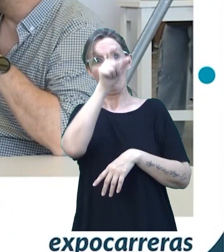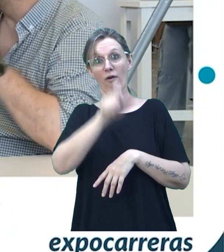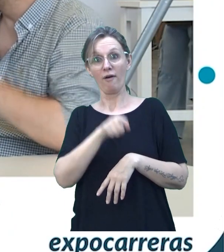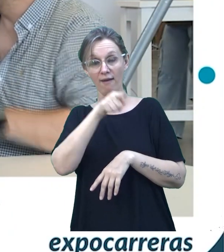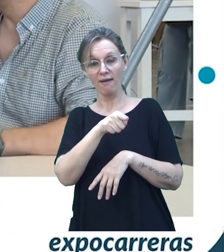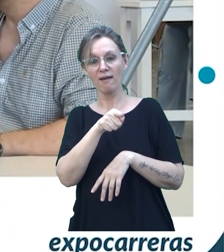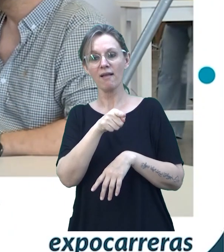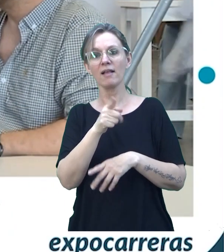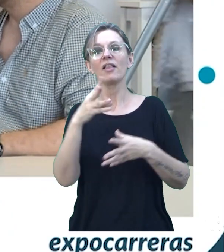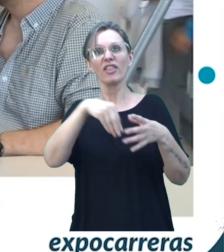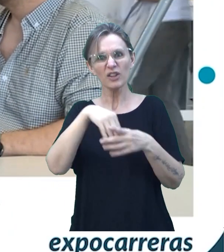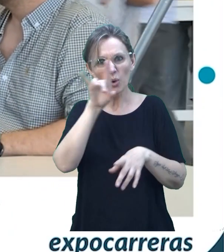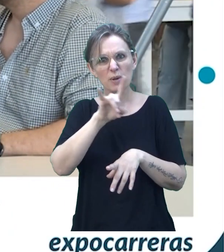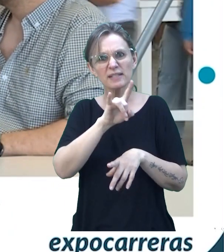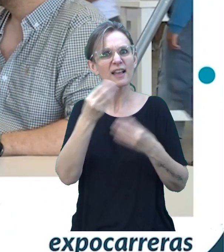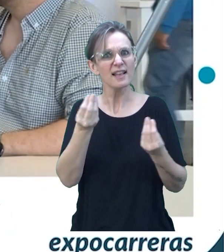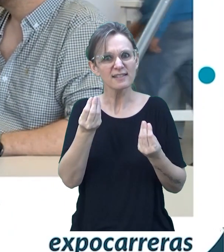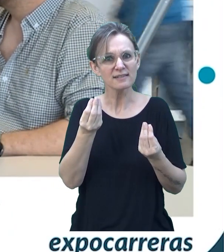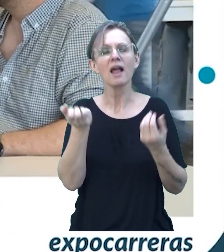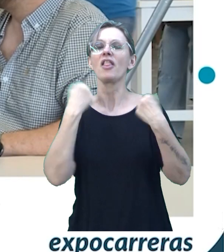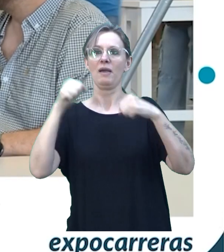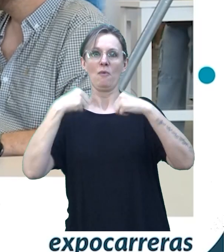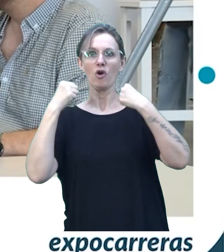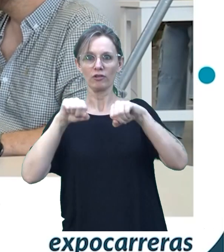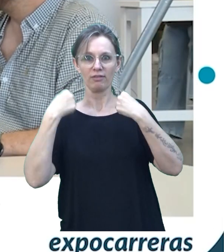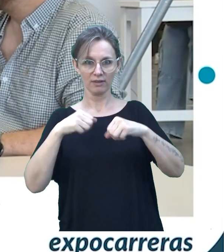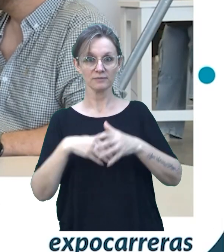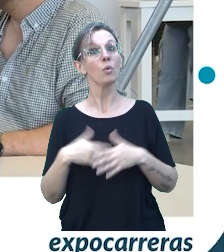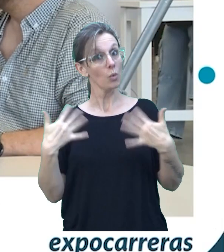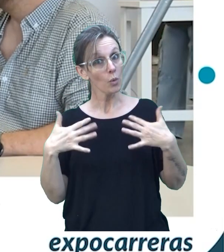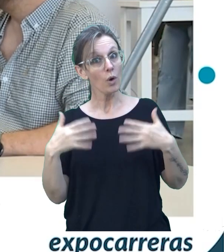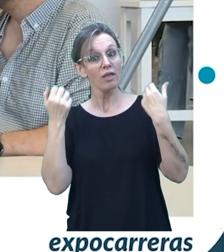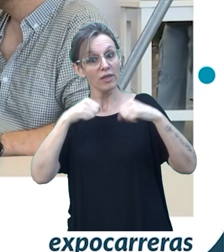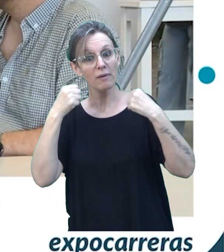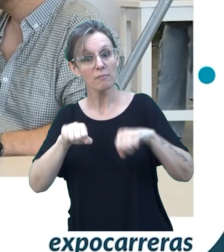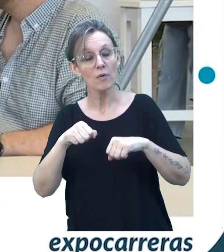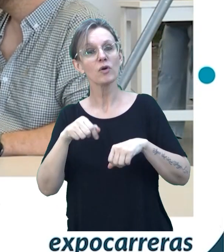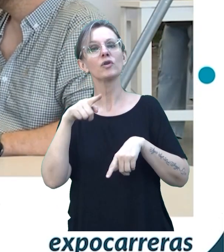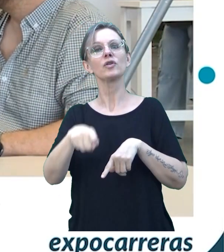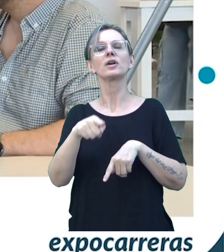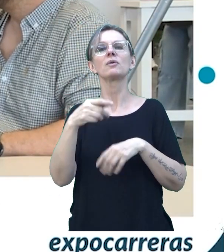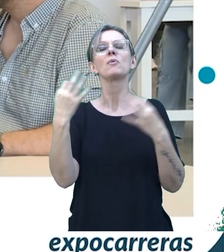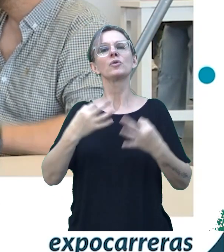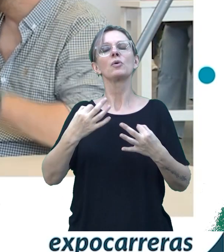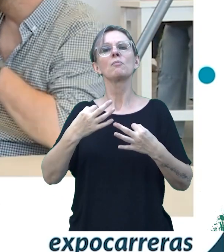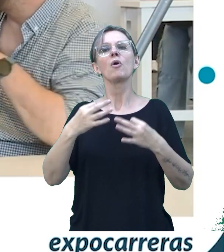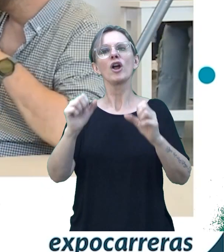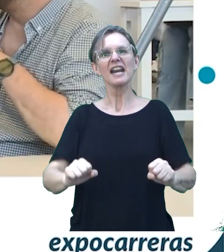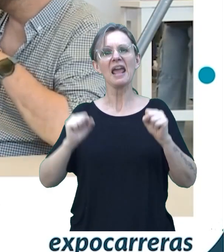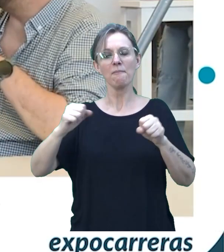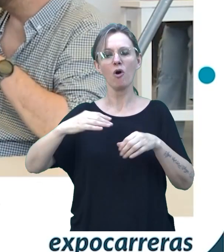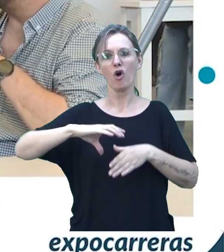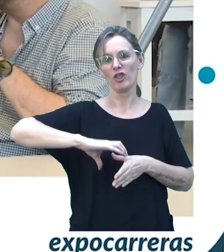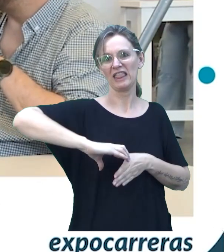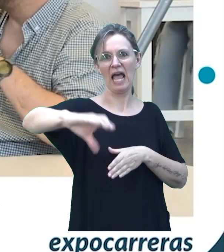universidad? Ajá, en Deportes BNL. Qué bien. Sub, para los que no conocen, es remar arriba de la tabla. Se hace